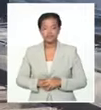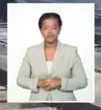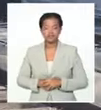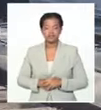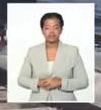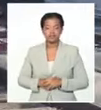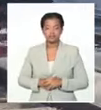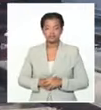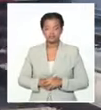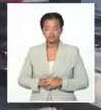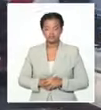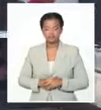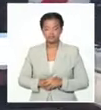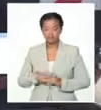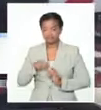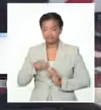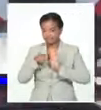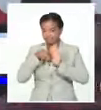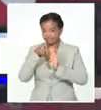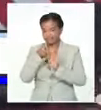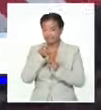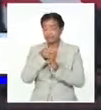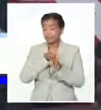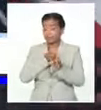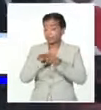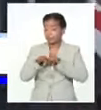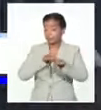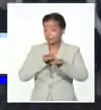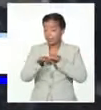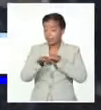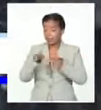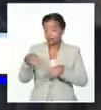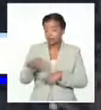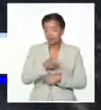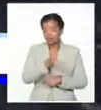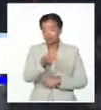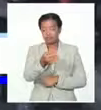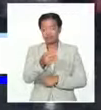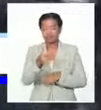El ferrocarril alista itinerarios de verano.